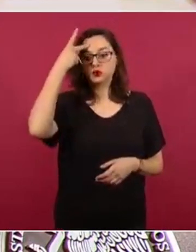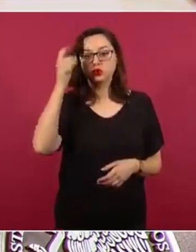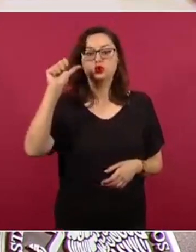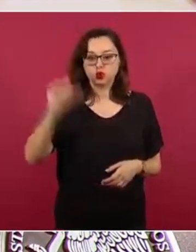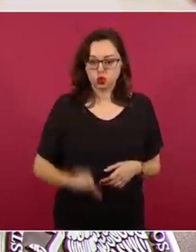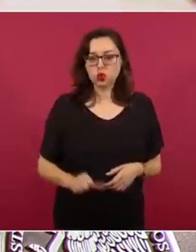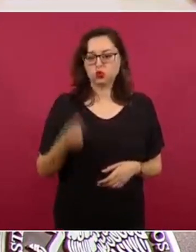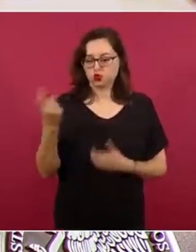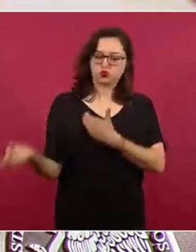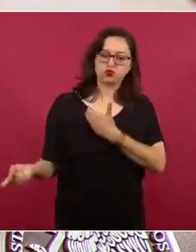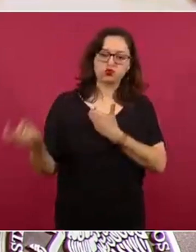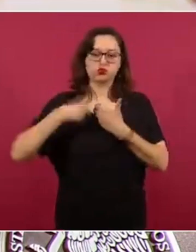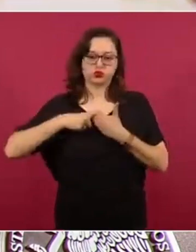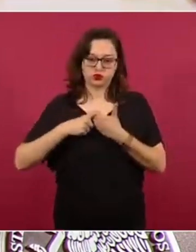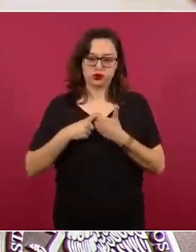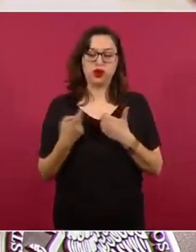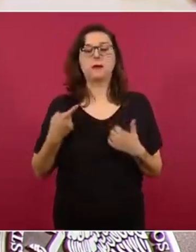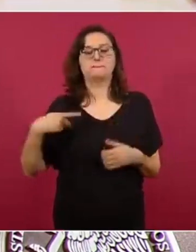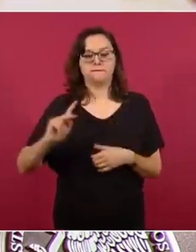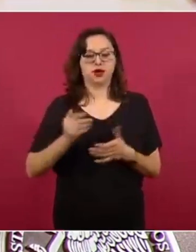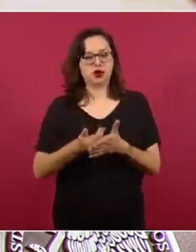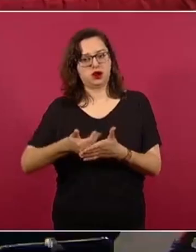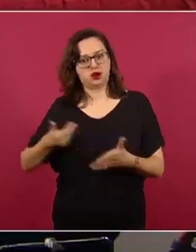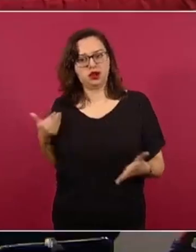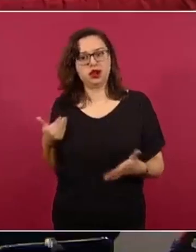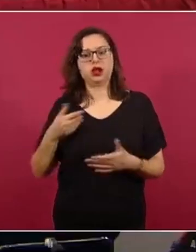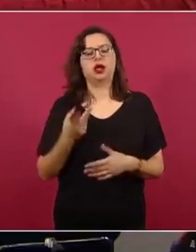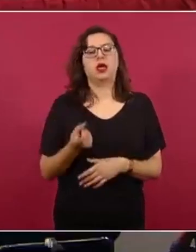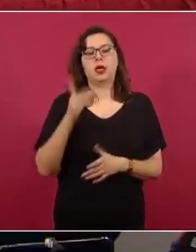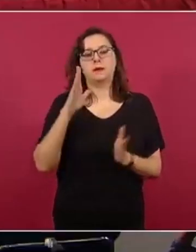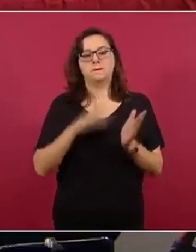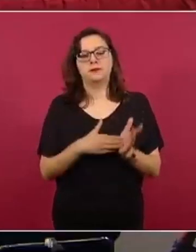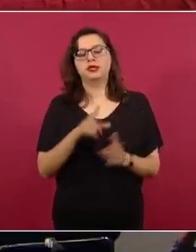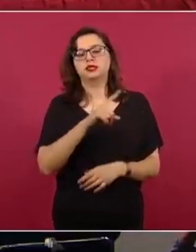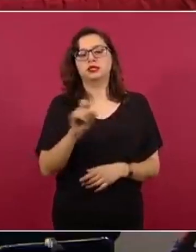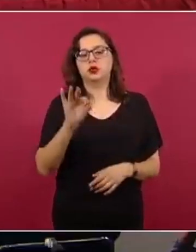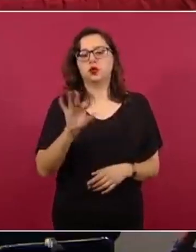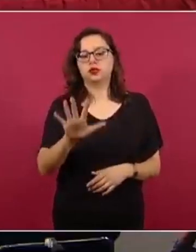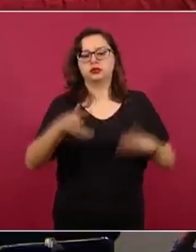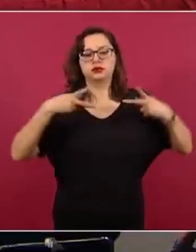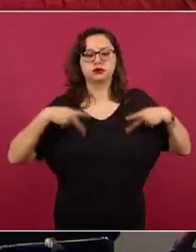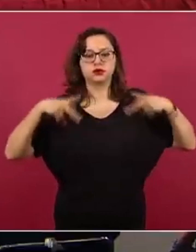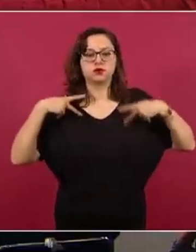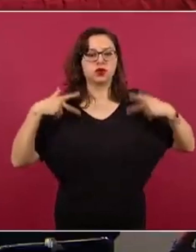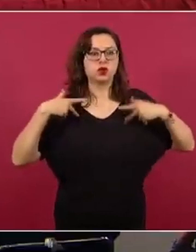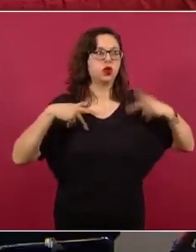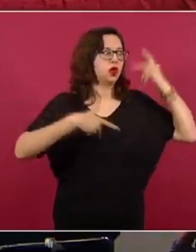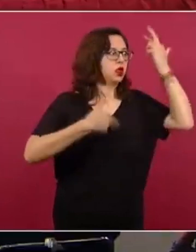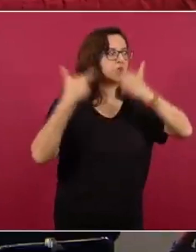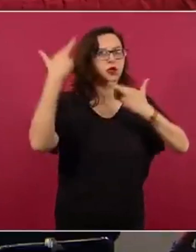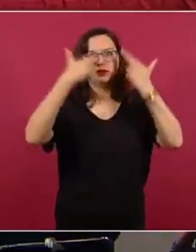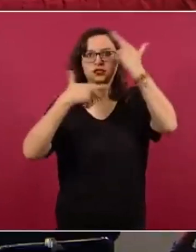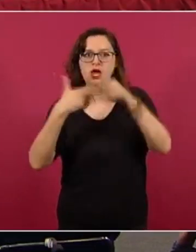diagnóstico, pero participaron mil 145 personas y fueron